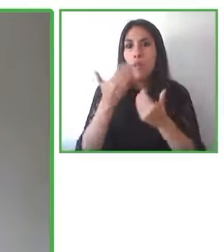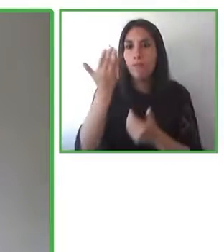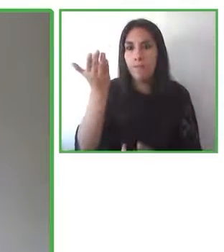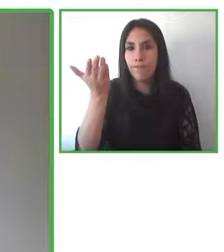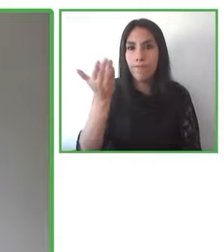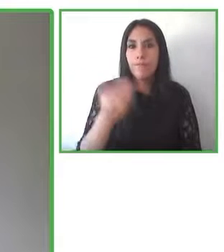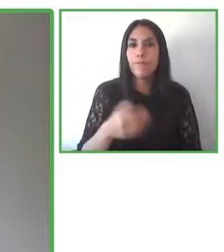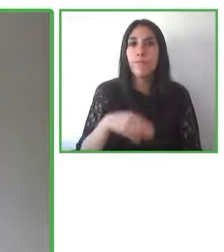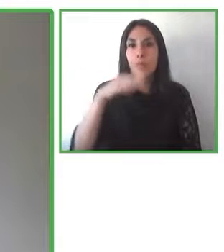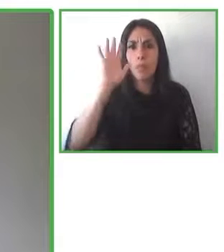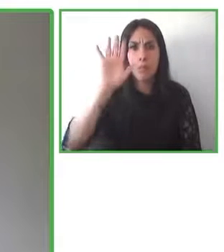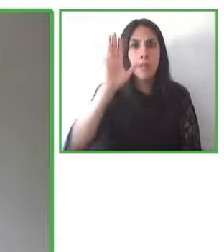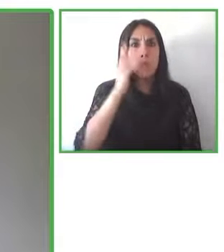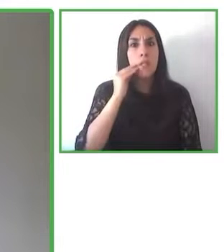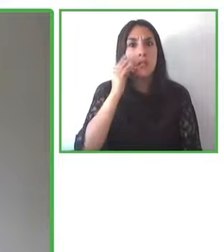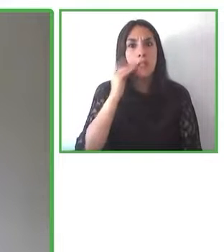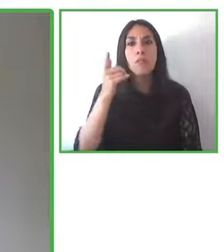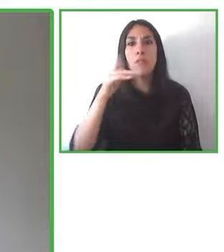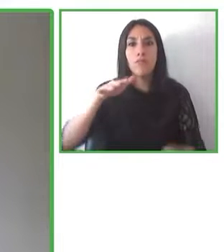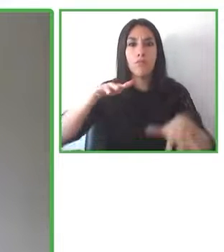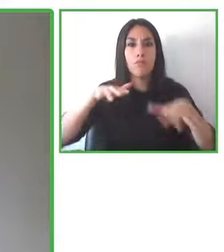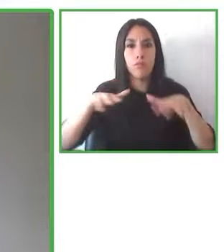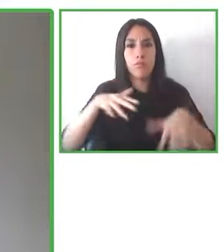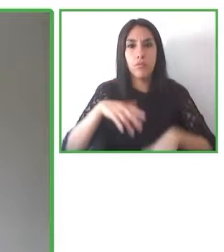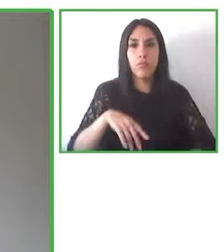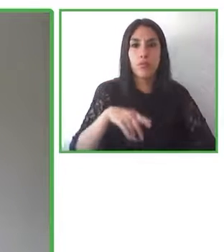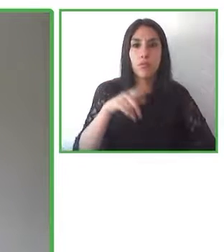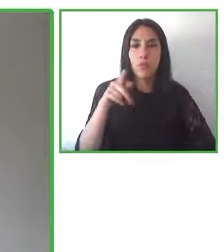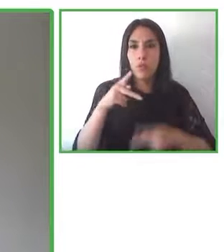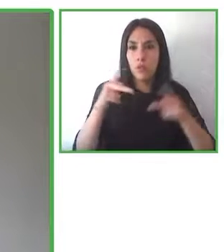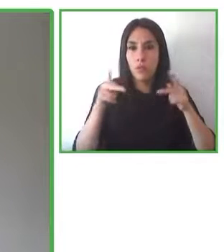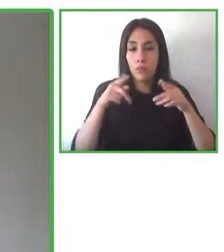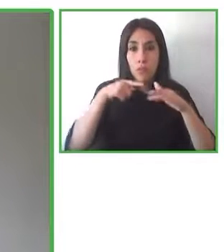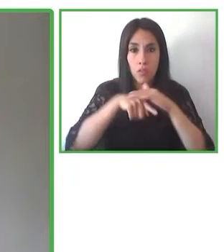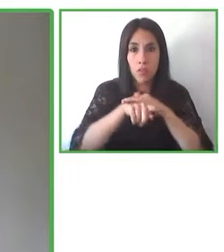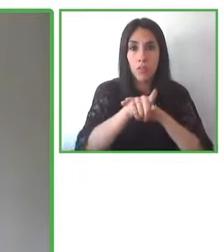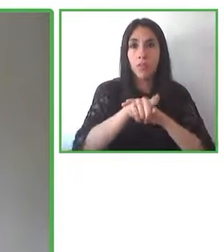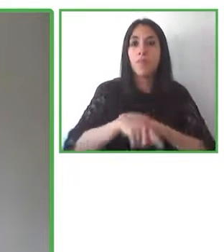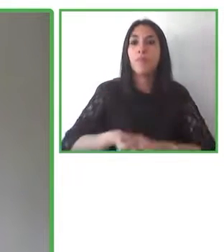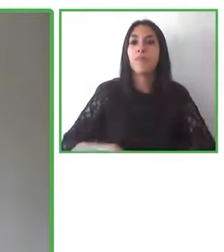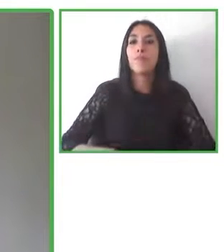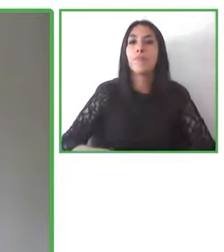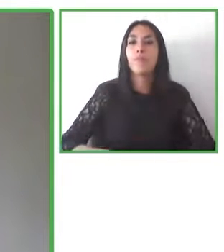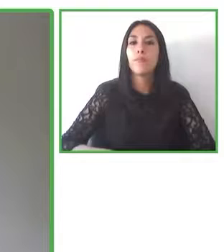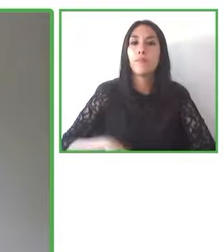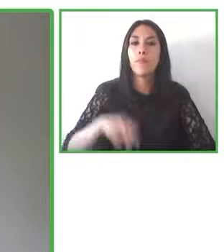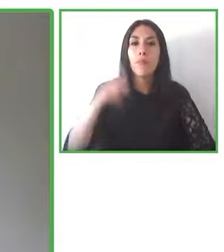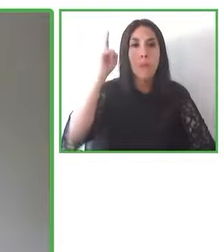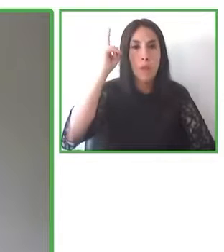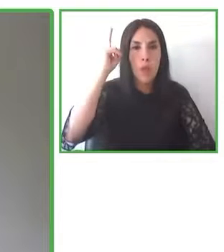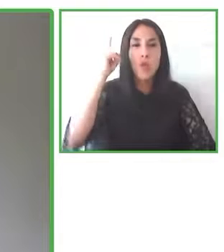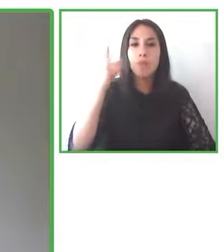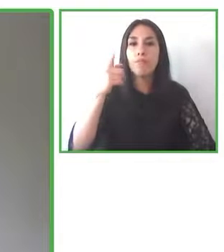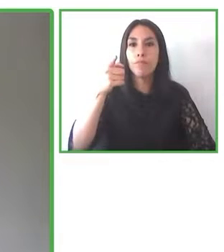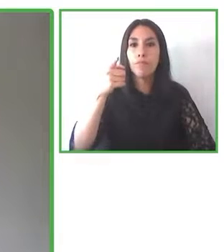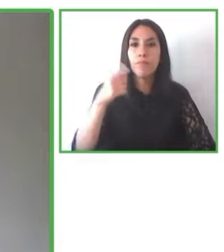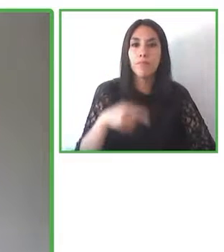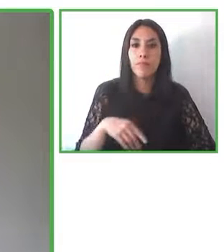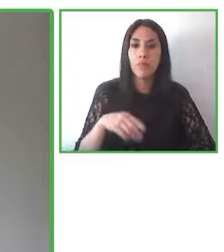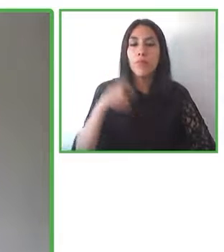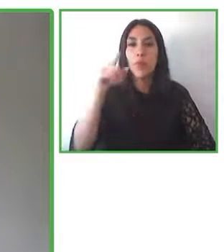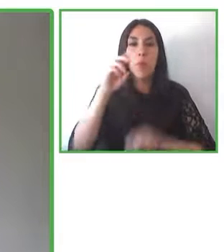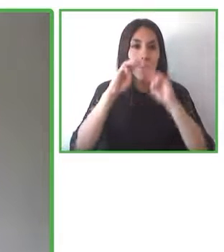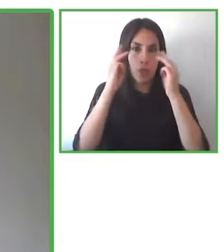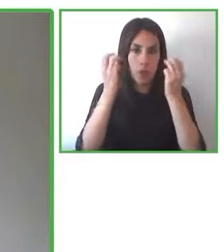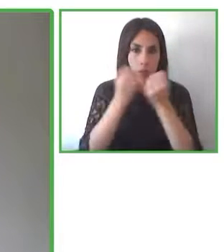accesibilidad en Perú estos años con estos cursos de capacitación que han sido una gran ayuda por